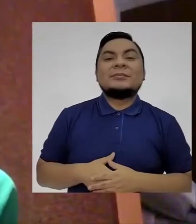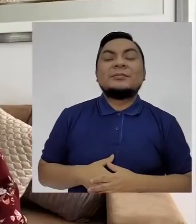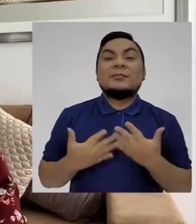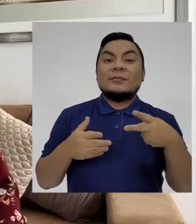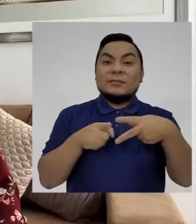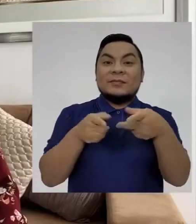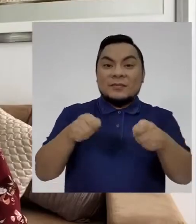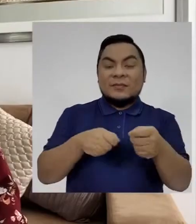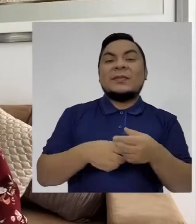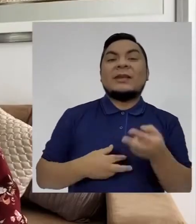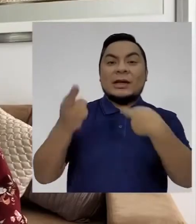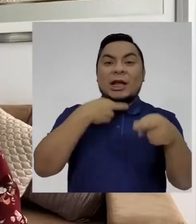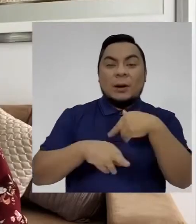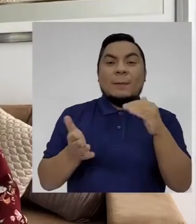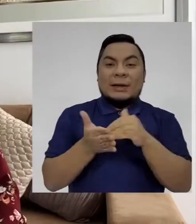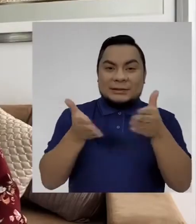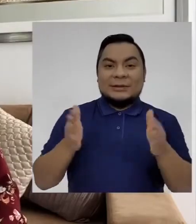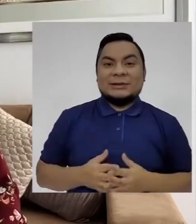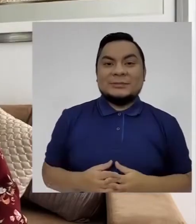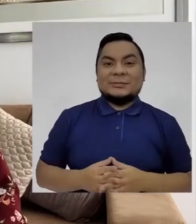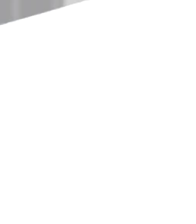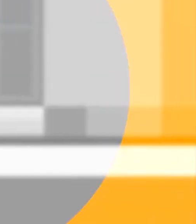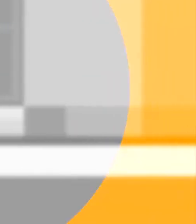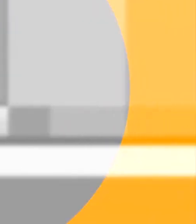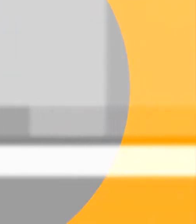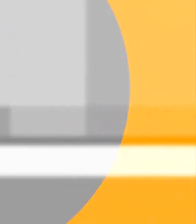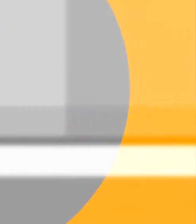Gracias. a una pequeña pausa y ya regresamos con más.